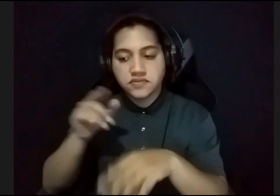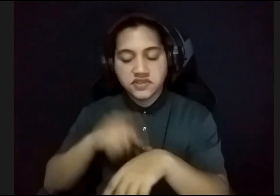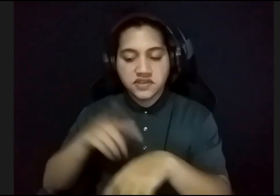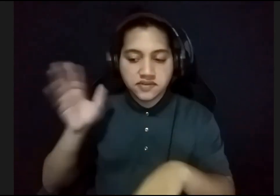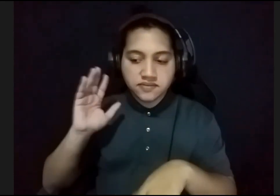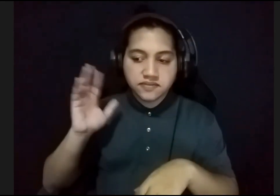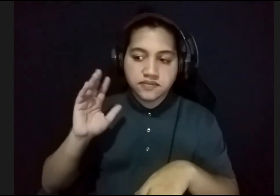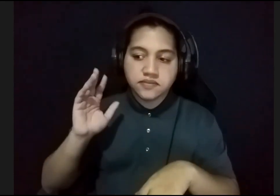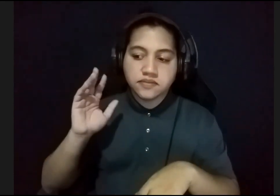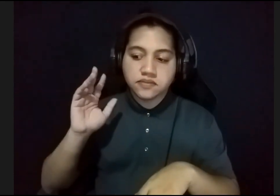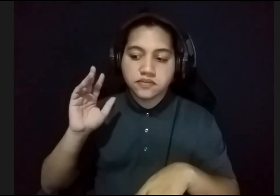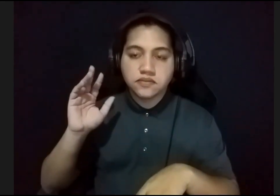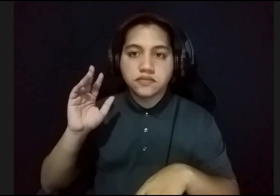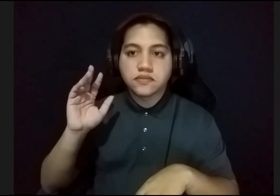veces,